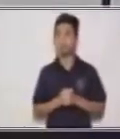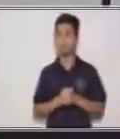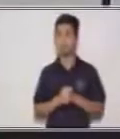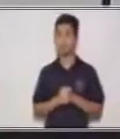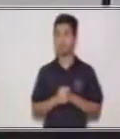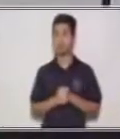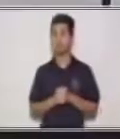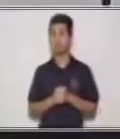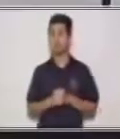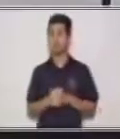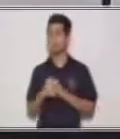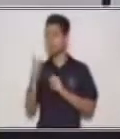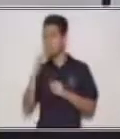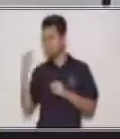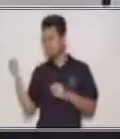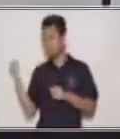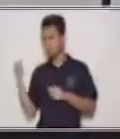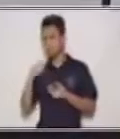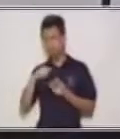¿Crees que esto es una familia?